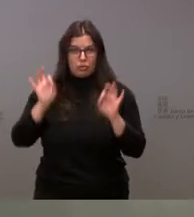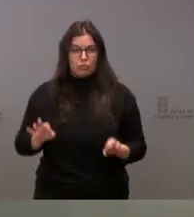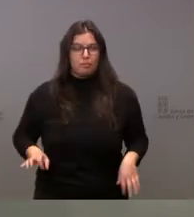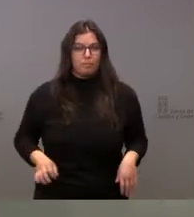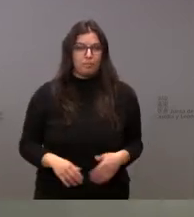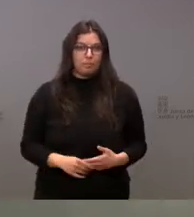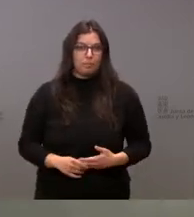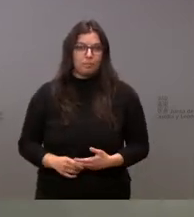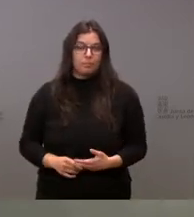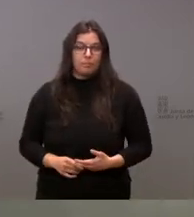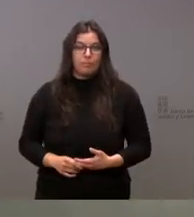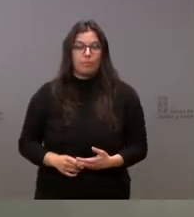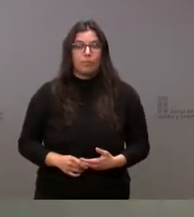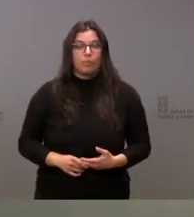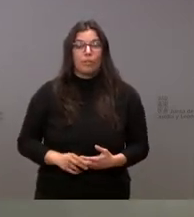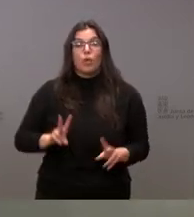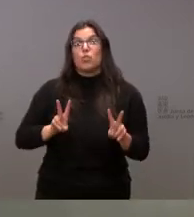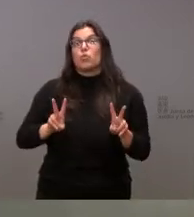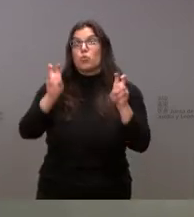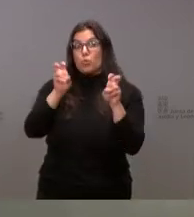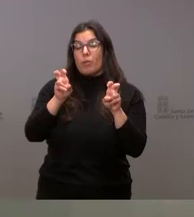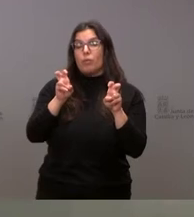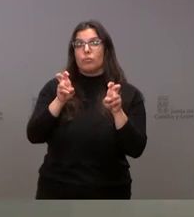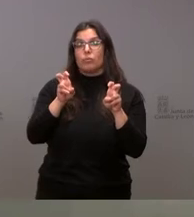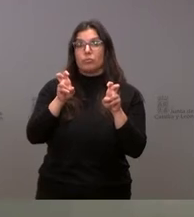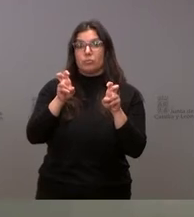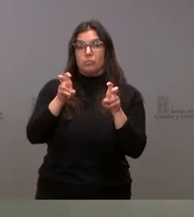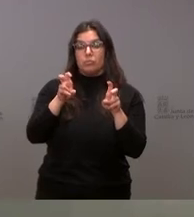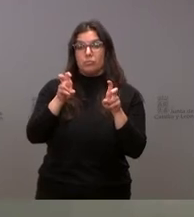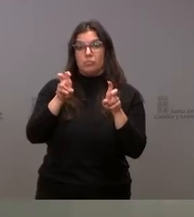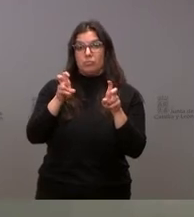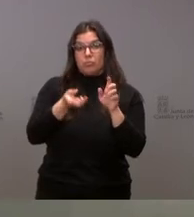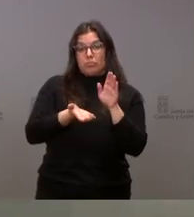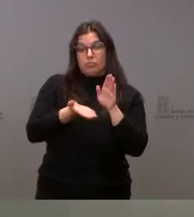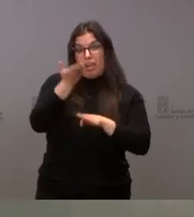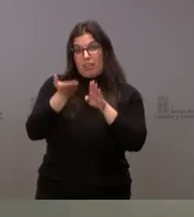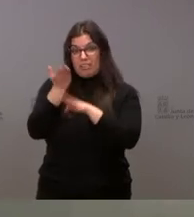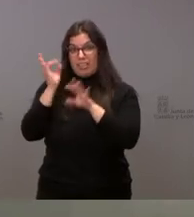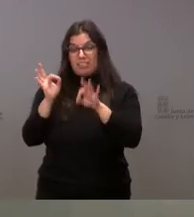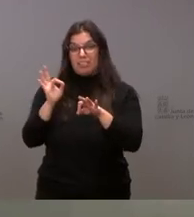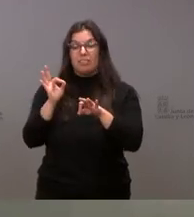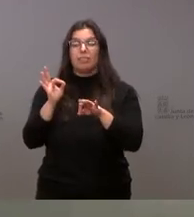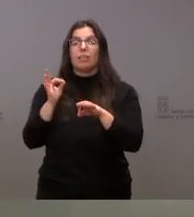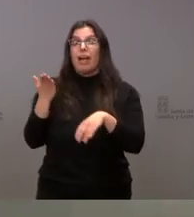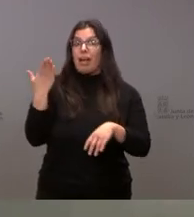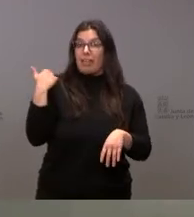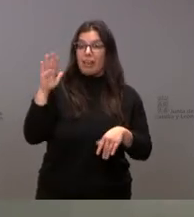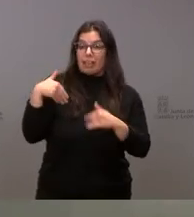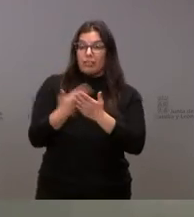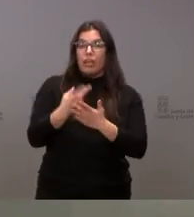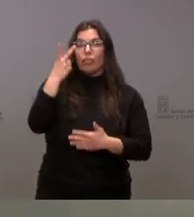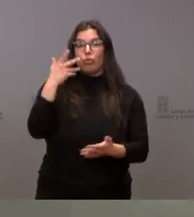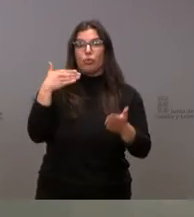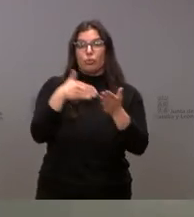semana. Los casos nuevos notificados al sistema de vigilancia ayer han sido 2